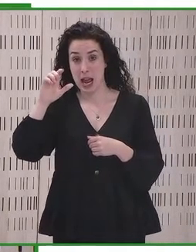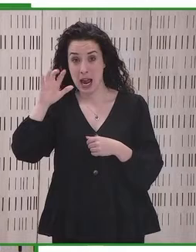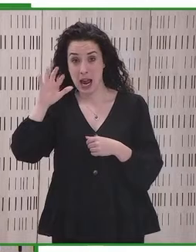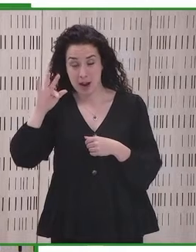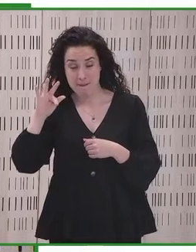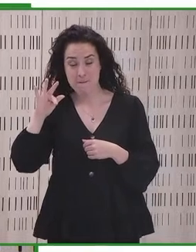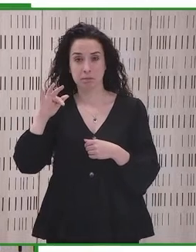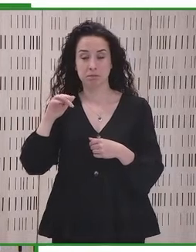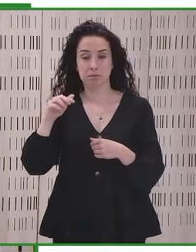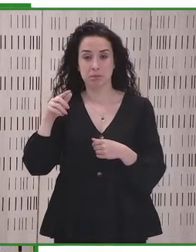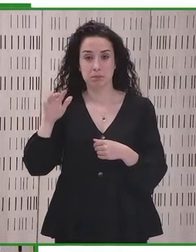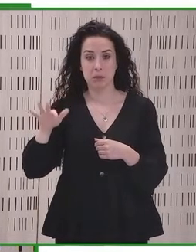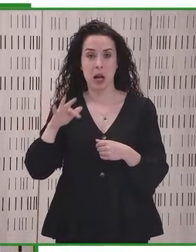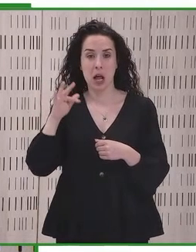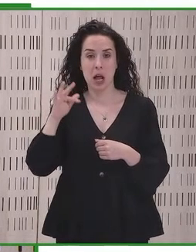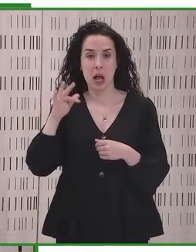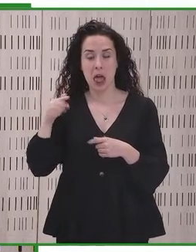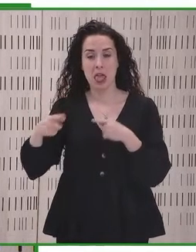2010.